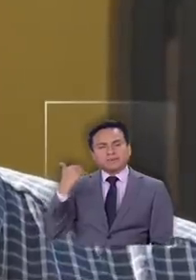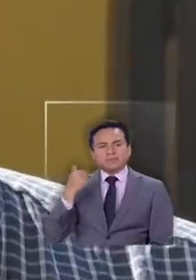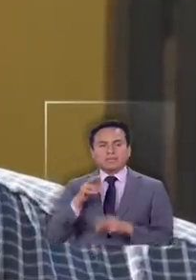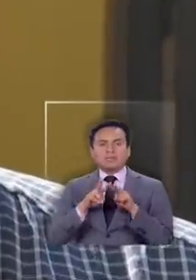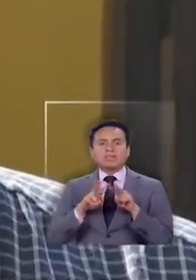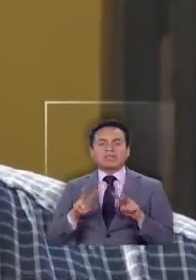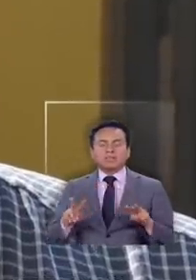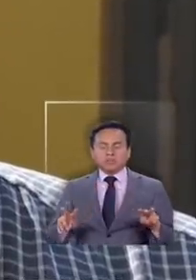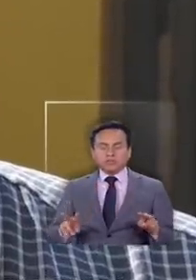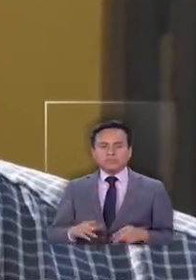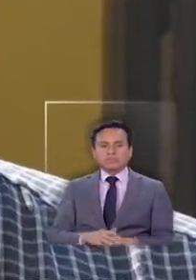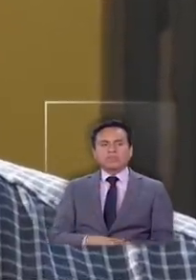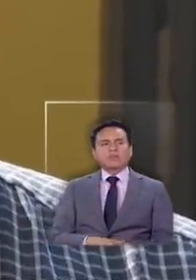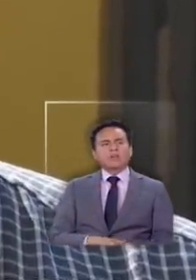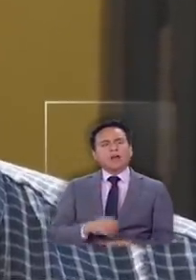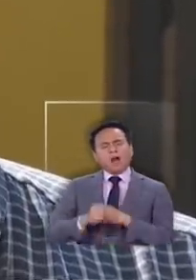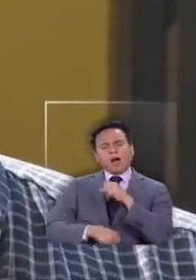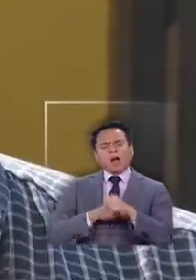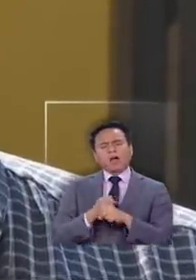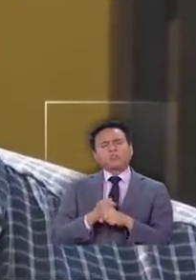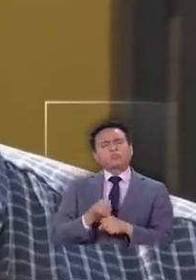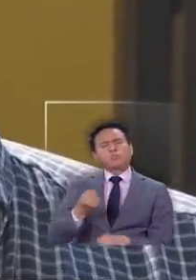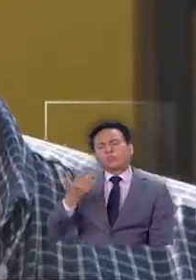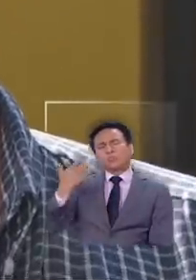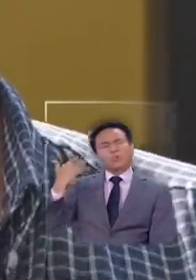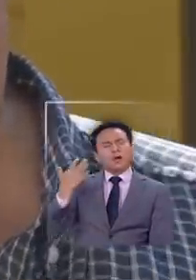tranquilo ¿cuántos años estuvo usted?